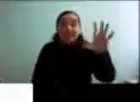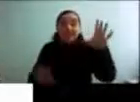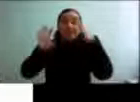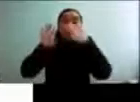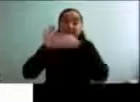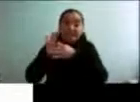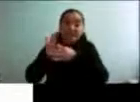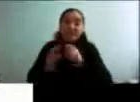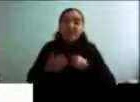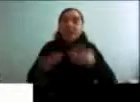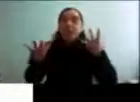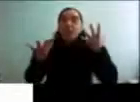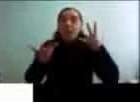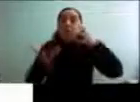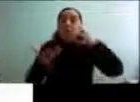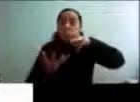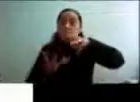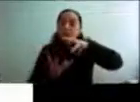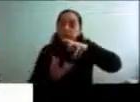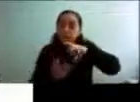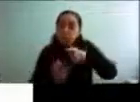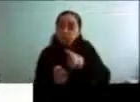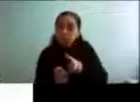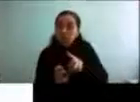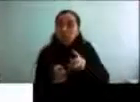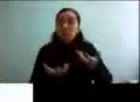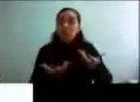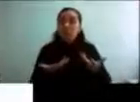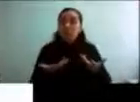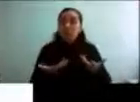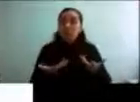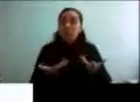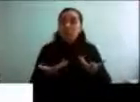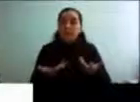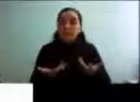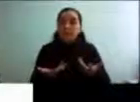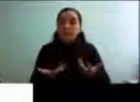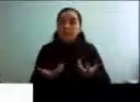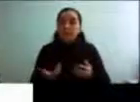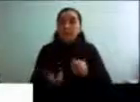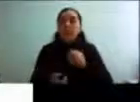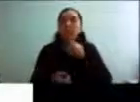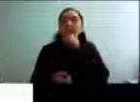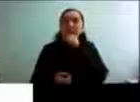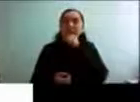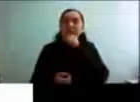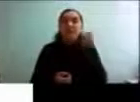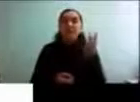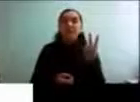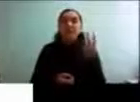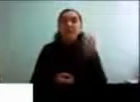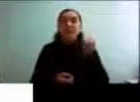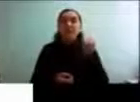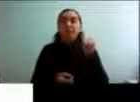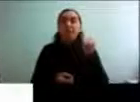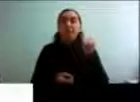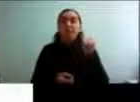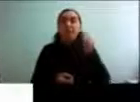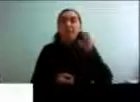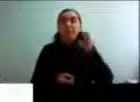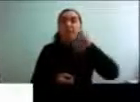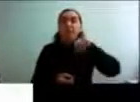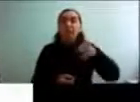deterioro, y aquí puedo hacer como menciona a todo lo del viejismo que nos hablaba Añezca.